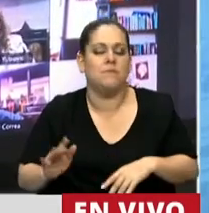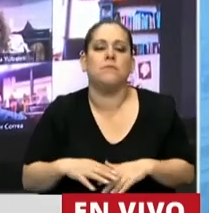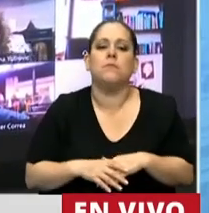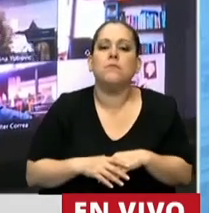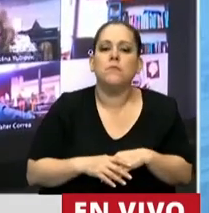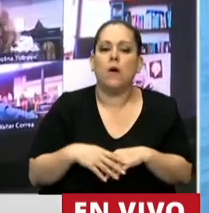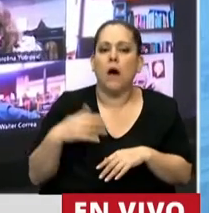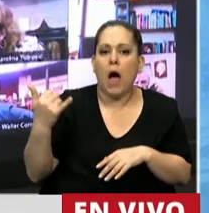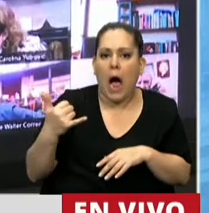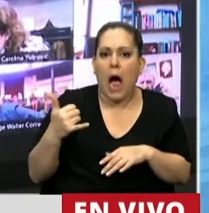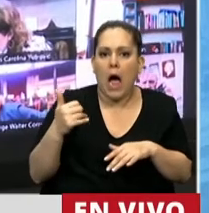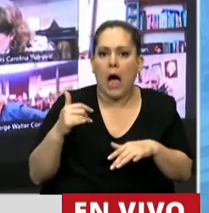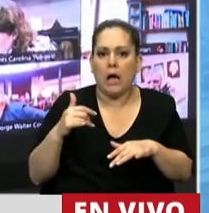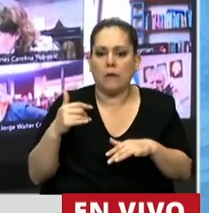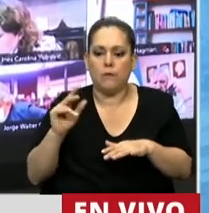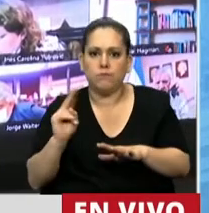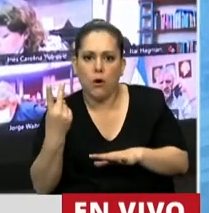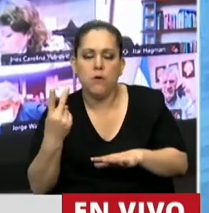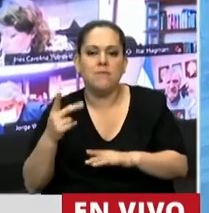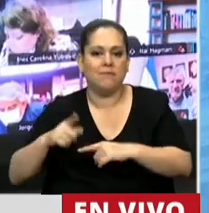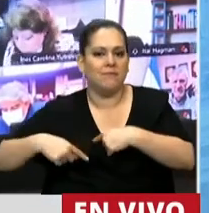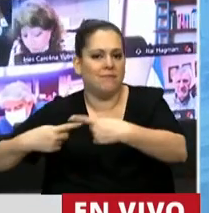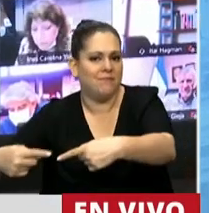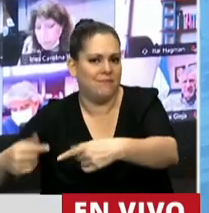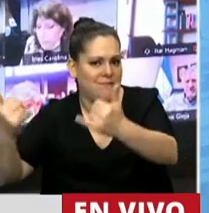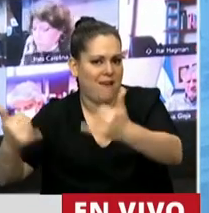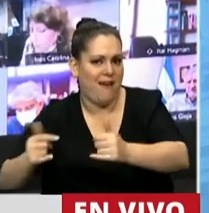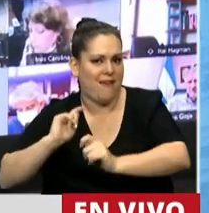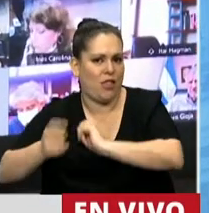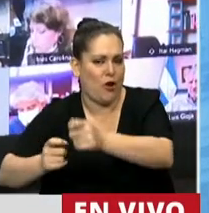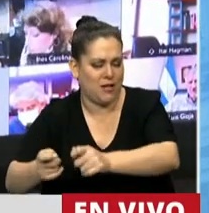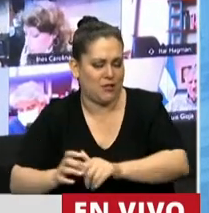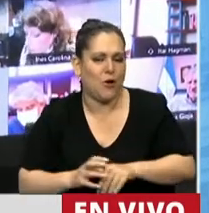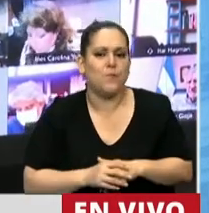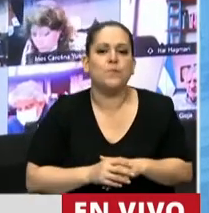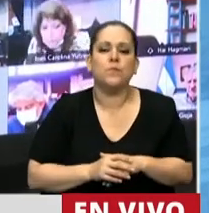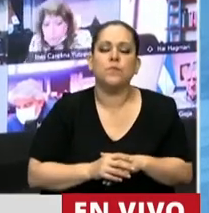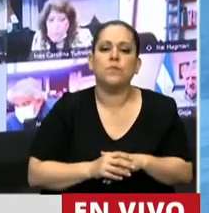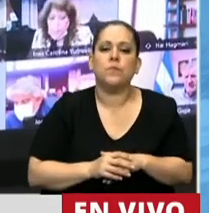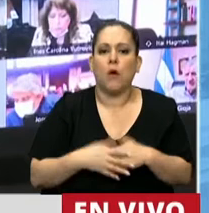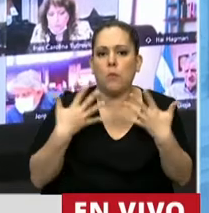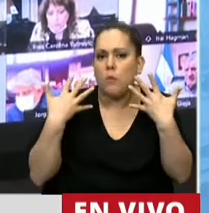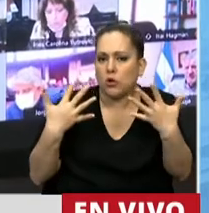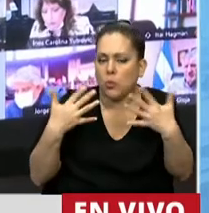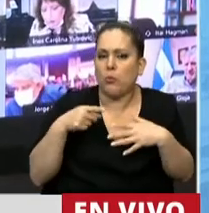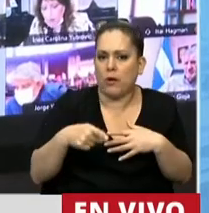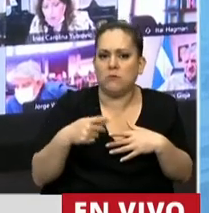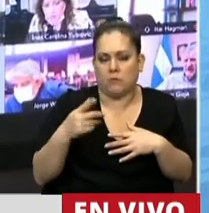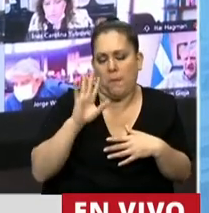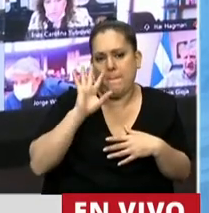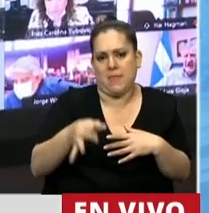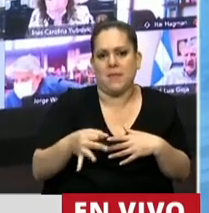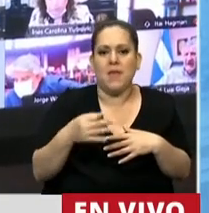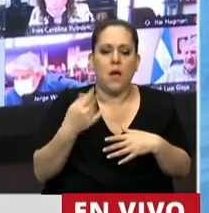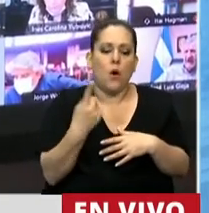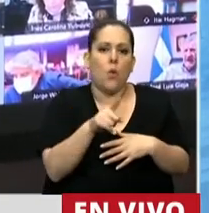sin esperar el fallecimiento. Esto obviamente que nos deja clara cuál es la voluntad real